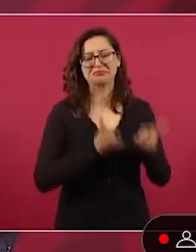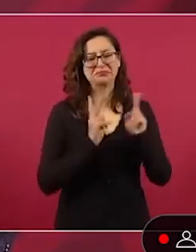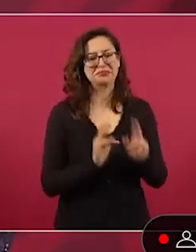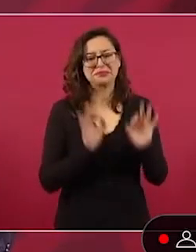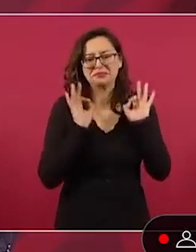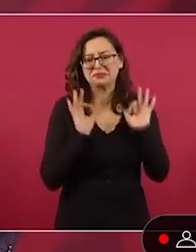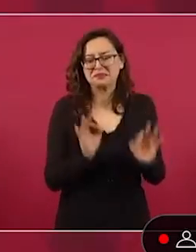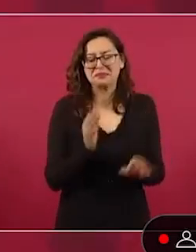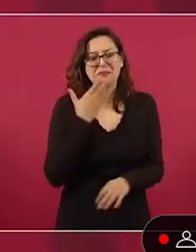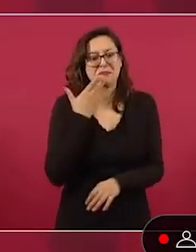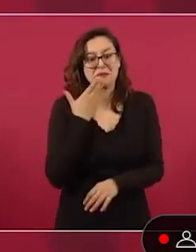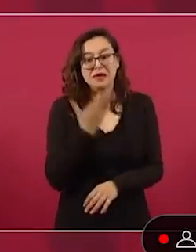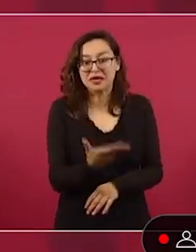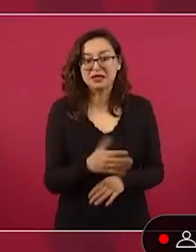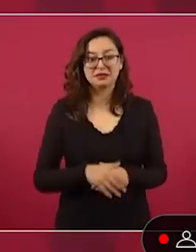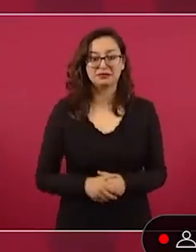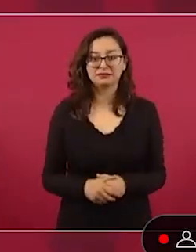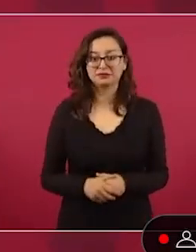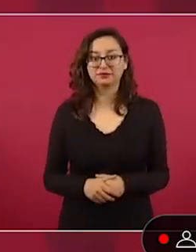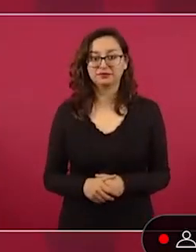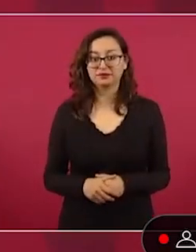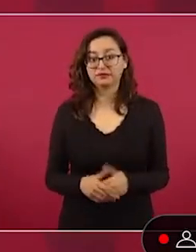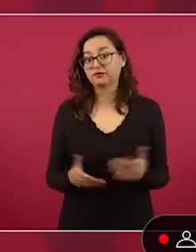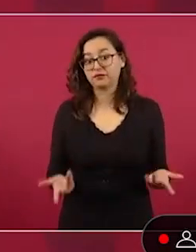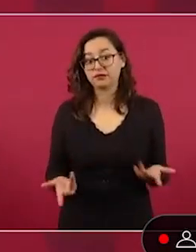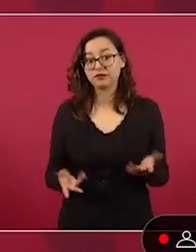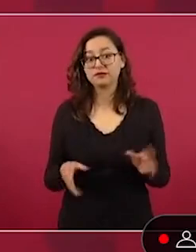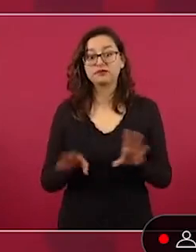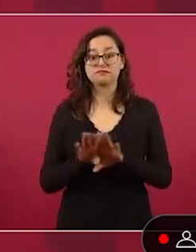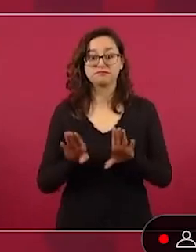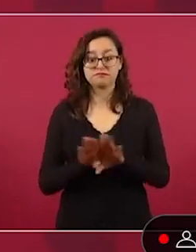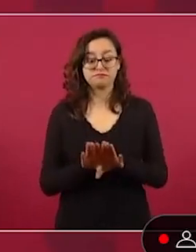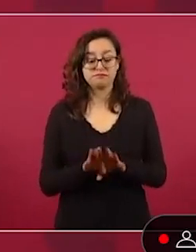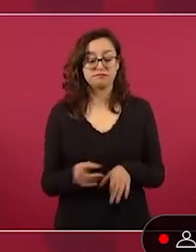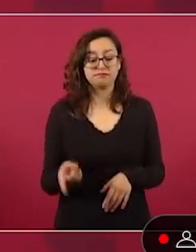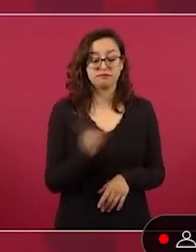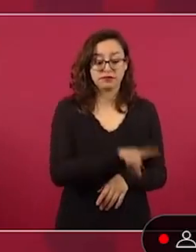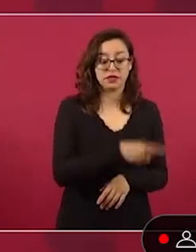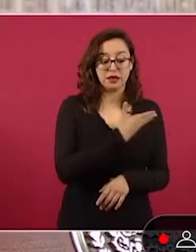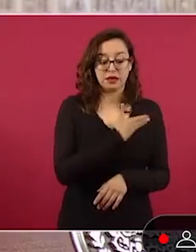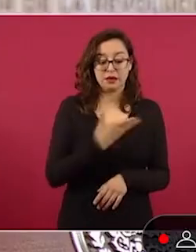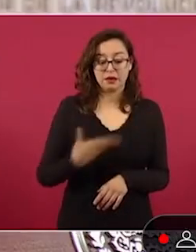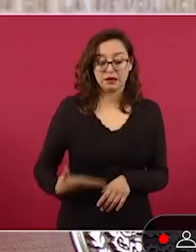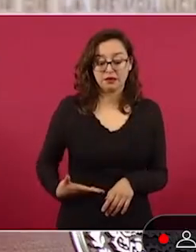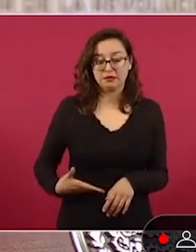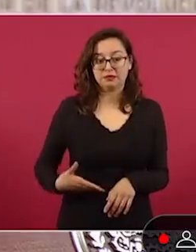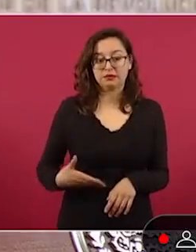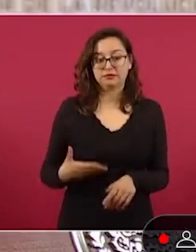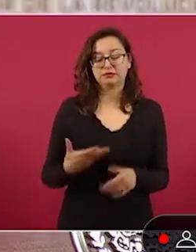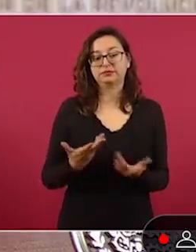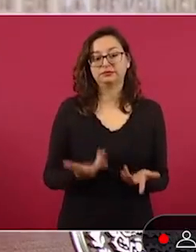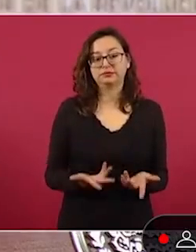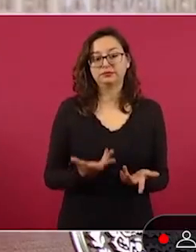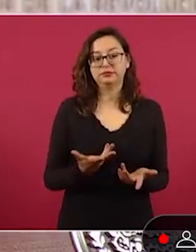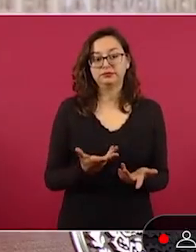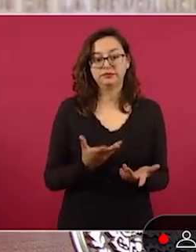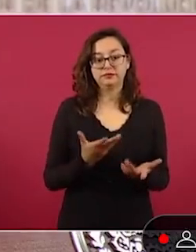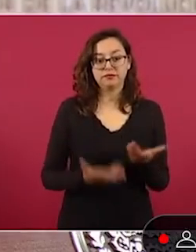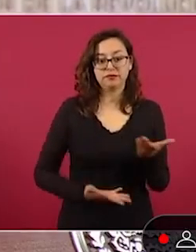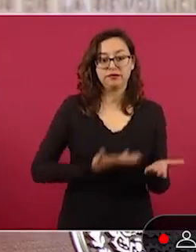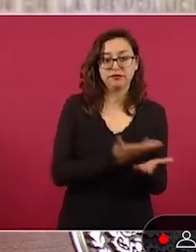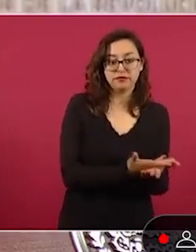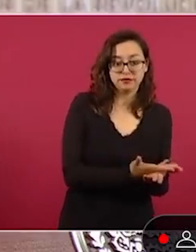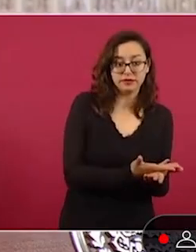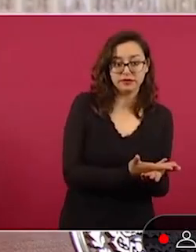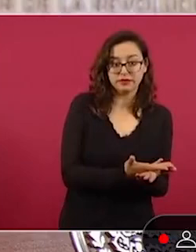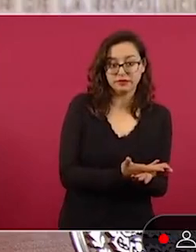primero escuchar el tiempo que me tocó plantear las cosas, luego escucharlo a él,